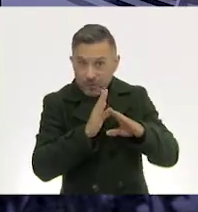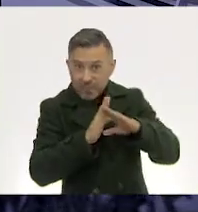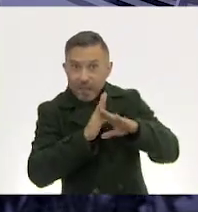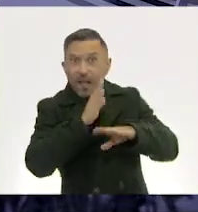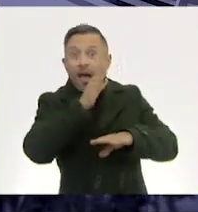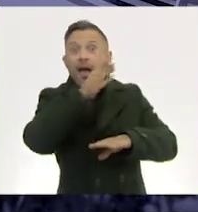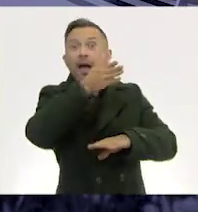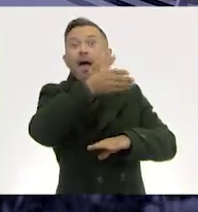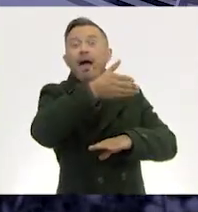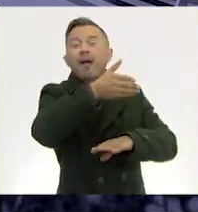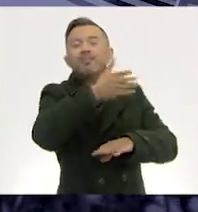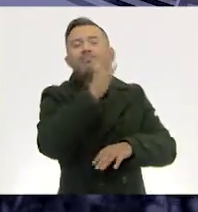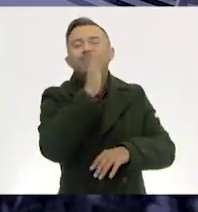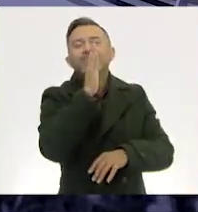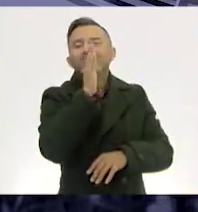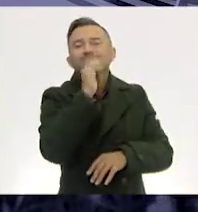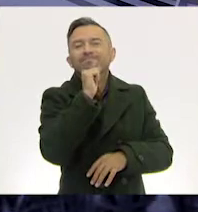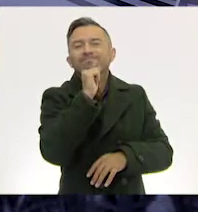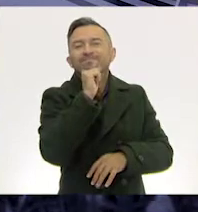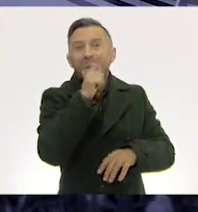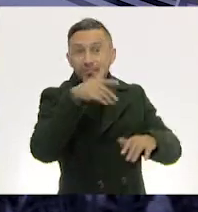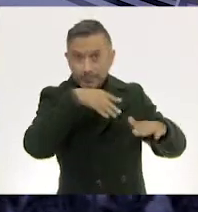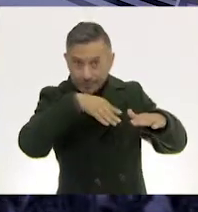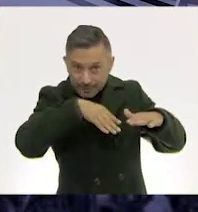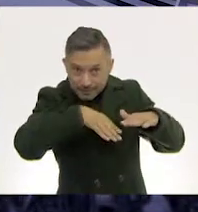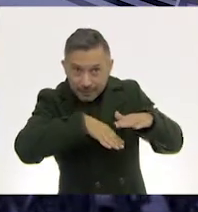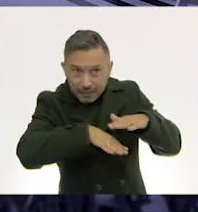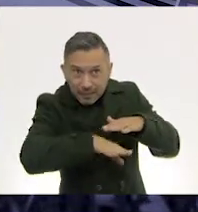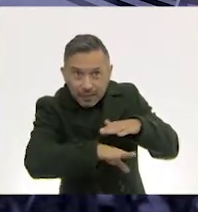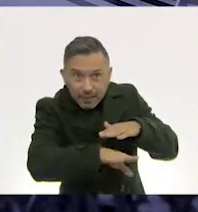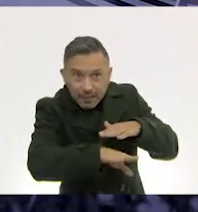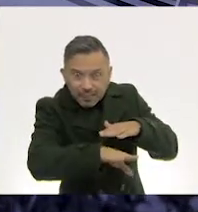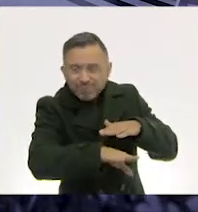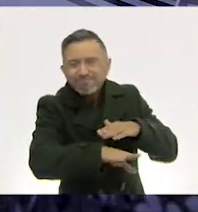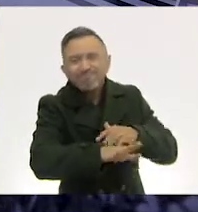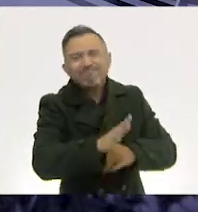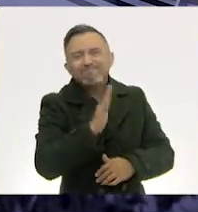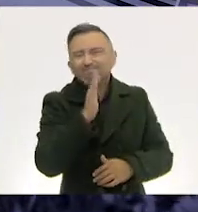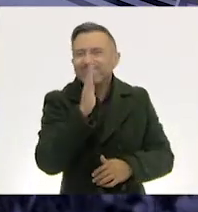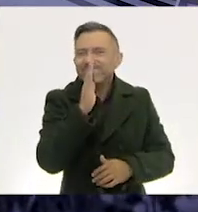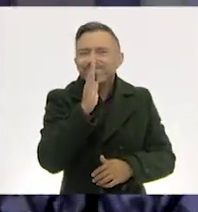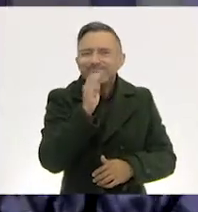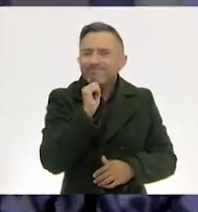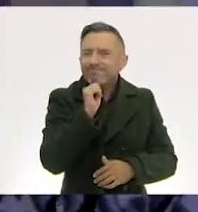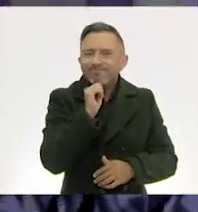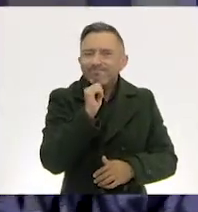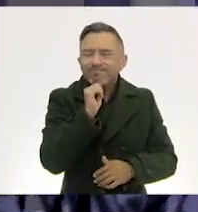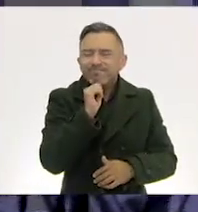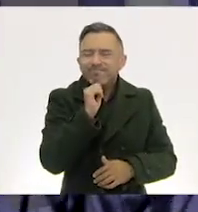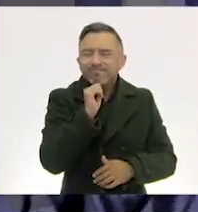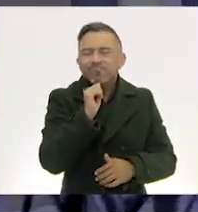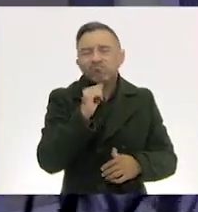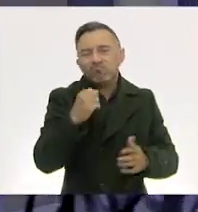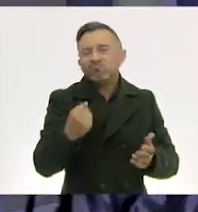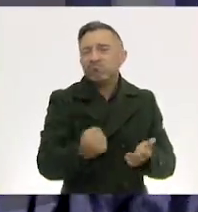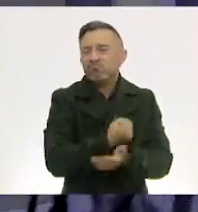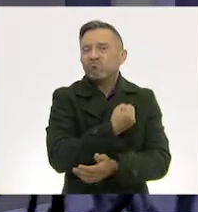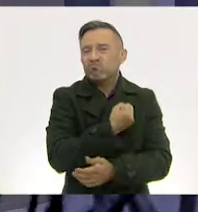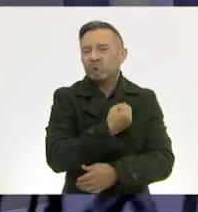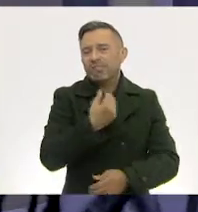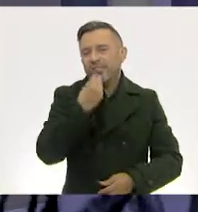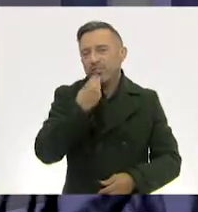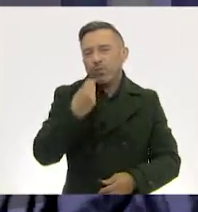podemos pasar Por debajo No podemos pasar Ni modo